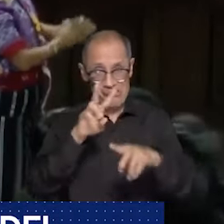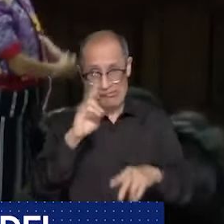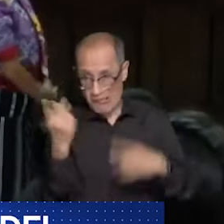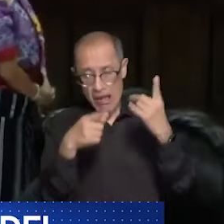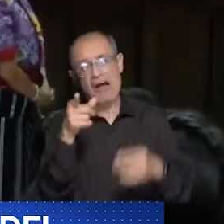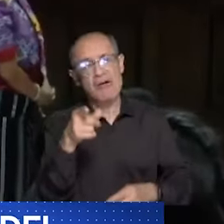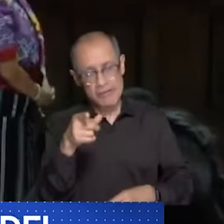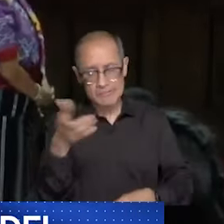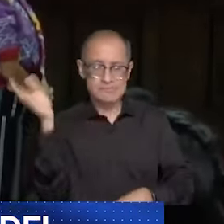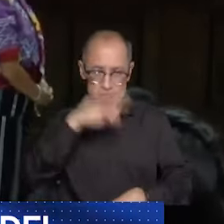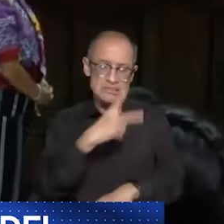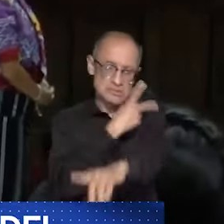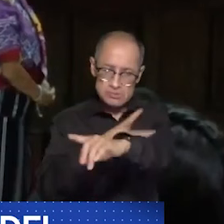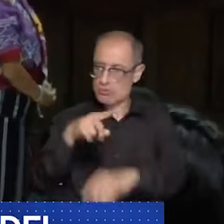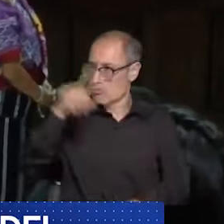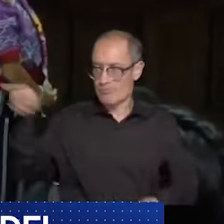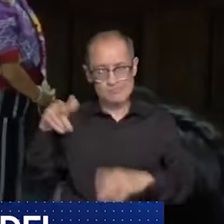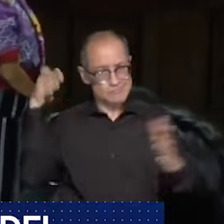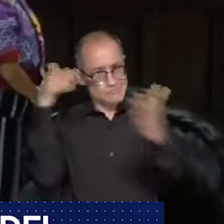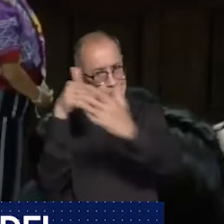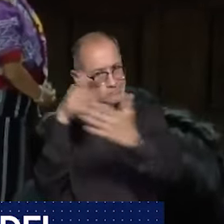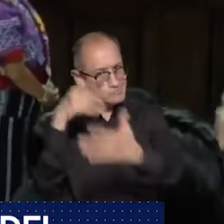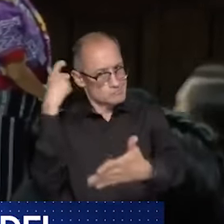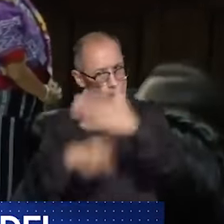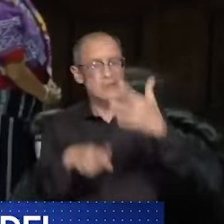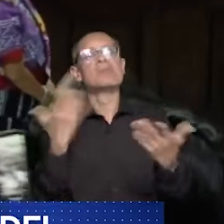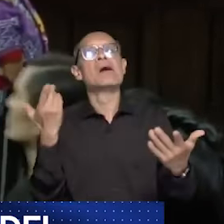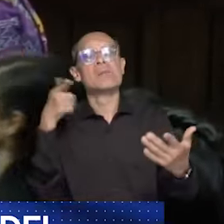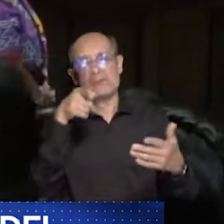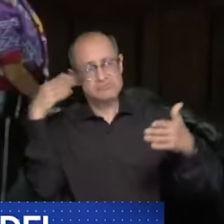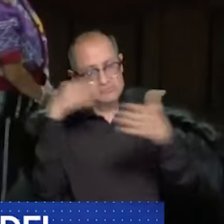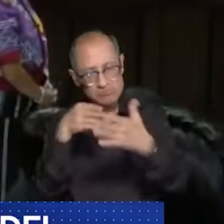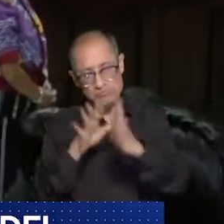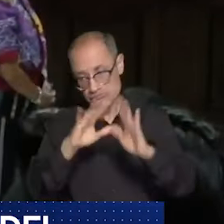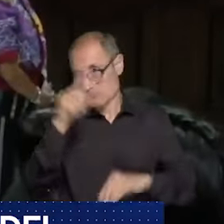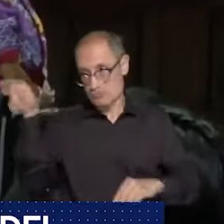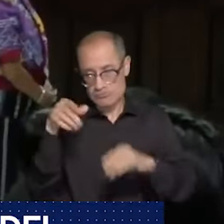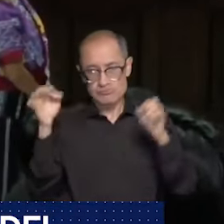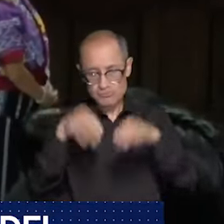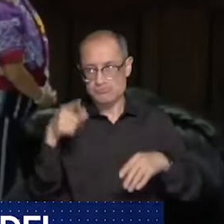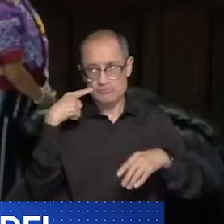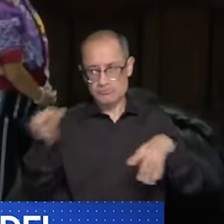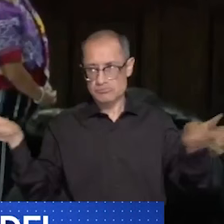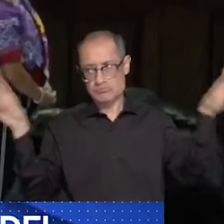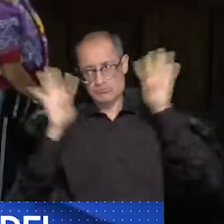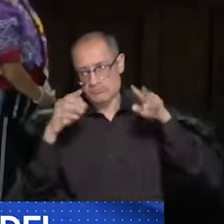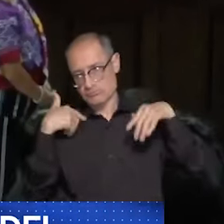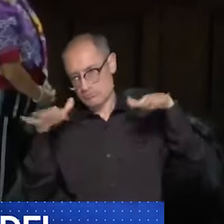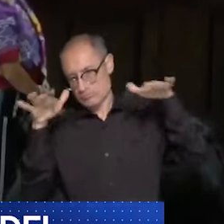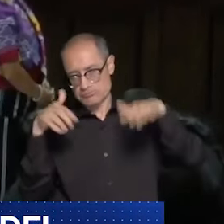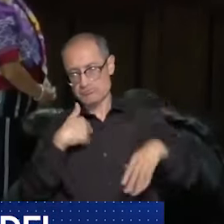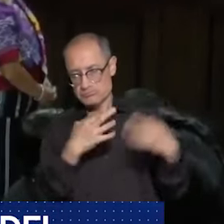exija y demande, en nombre del Congreso de la República del Pueblo de Guatemala, aquí representado, les